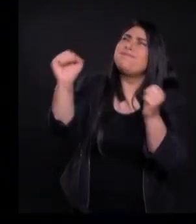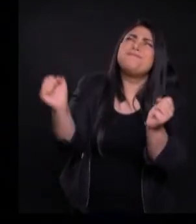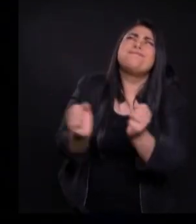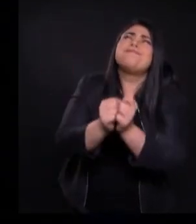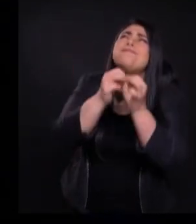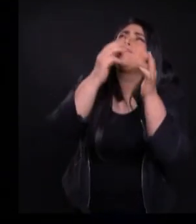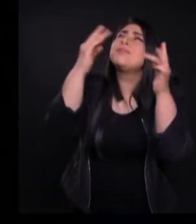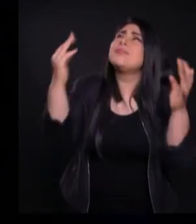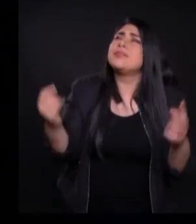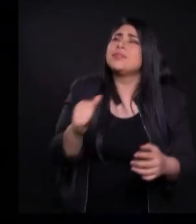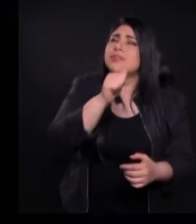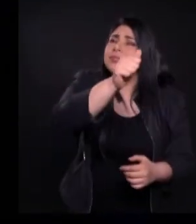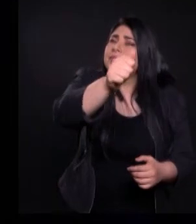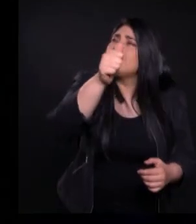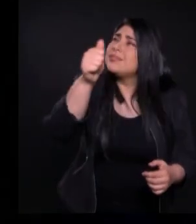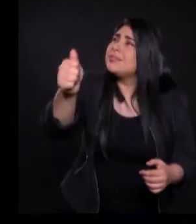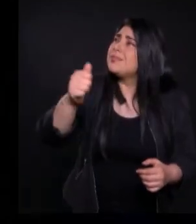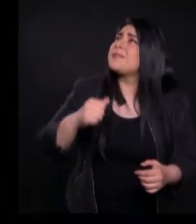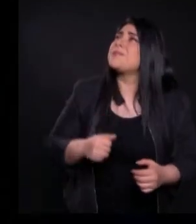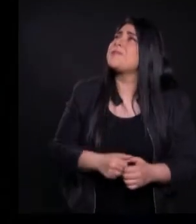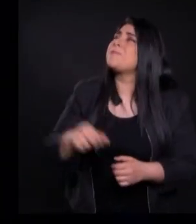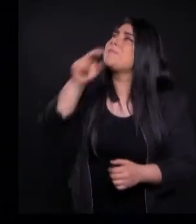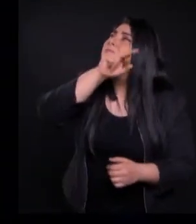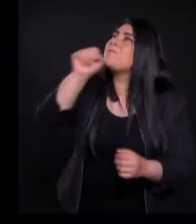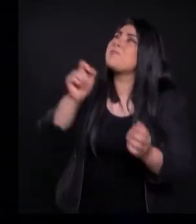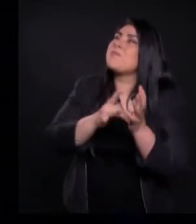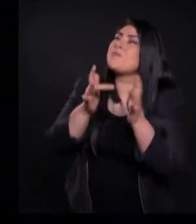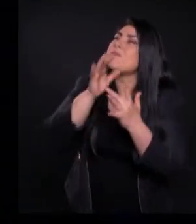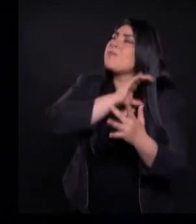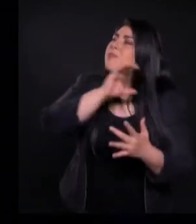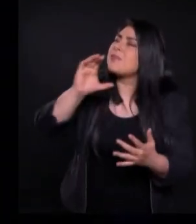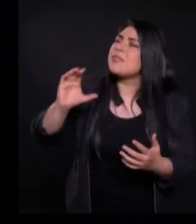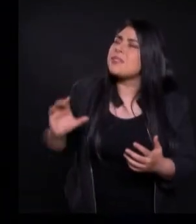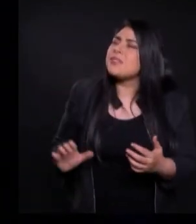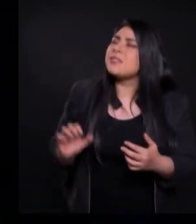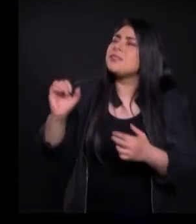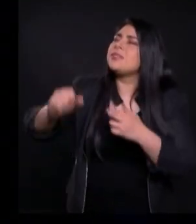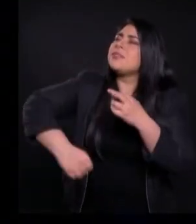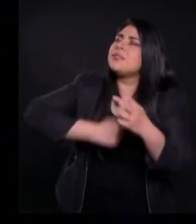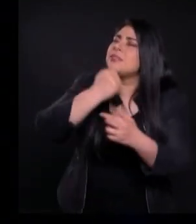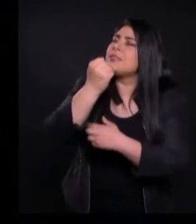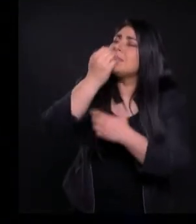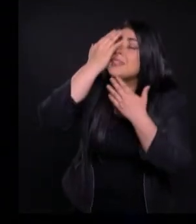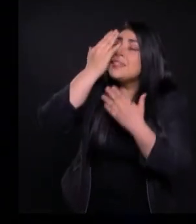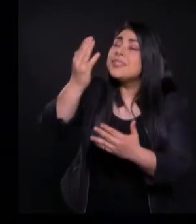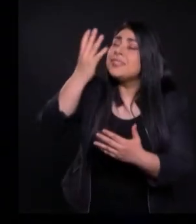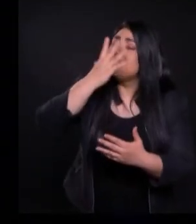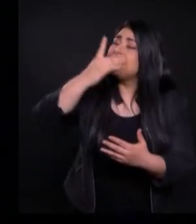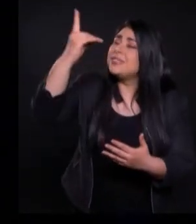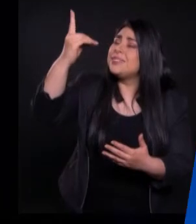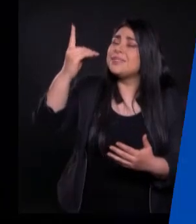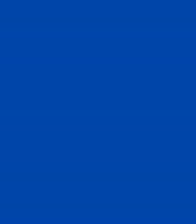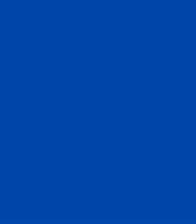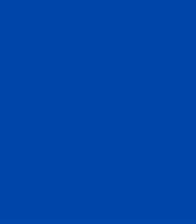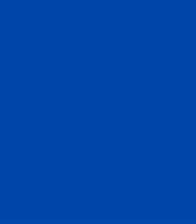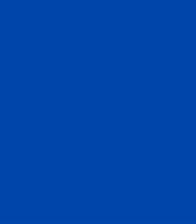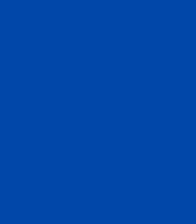Necesidades En el Nombre Poderoso De Jesús Gracias Señor Amén